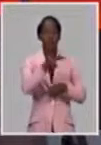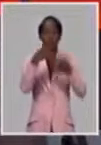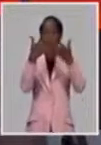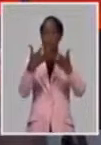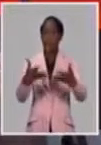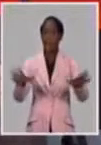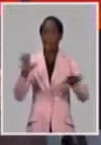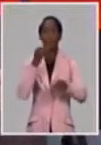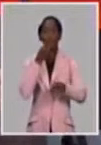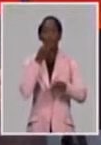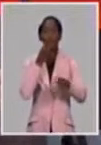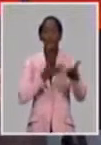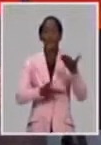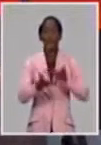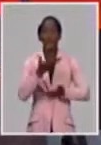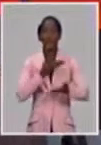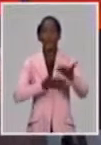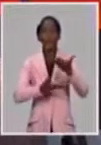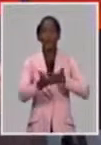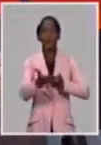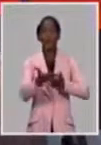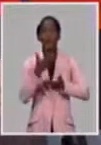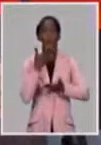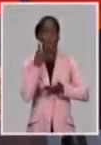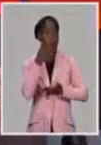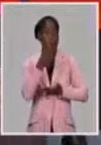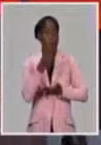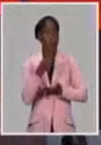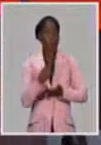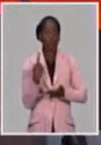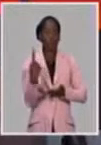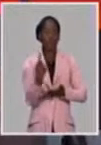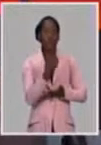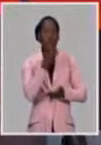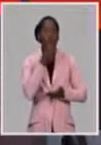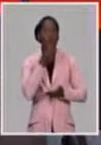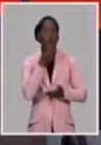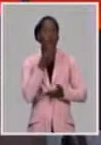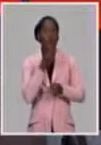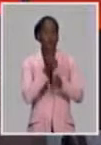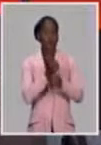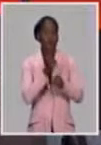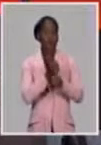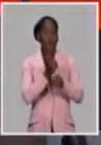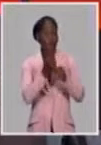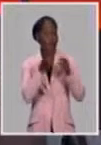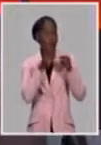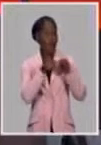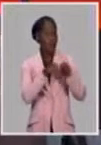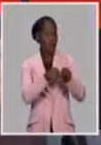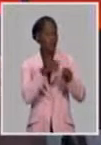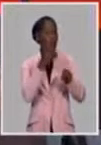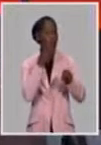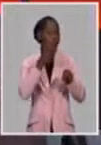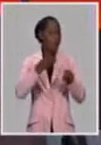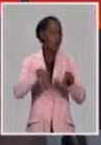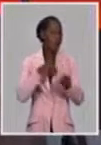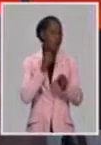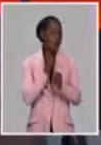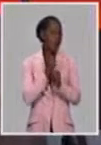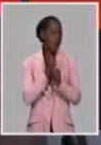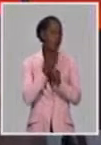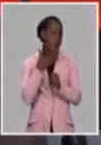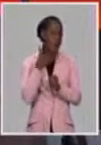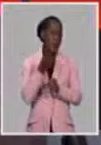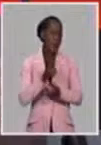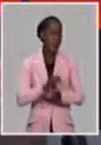por supuesto, se dirija como un negocio y que se beneficien todos los actores que confluyen al parque. El segundo son iniciativas